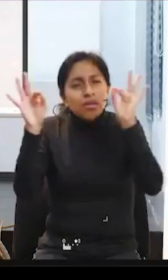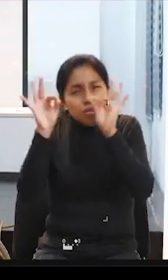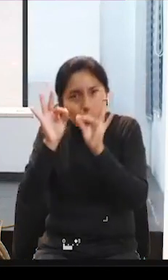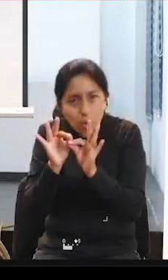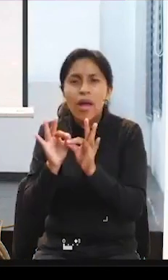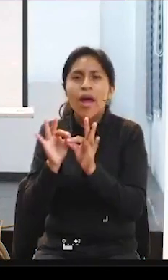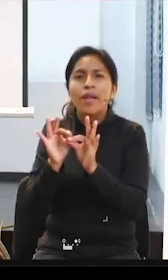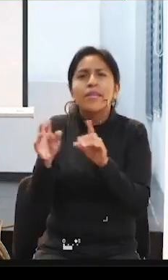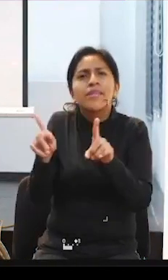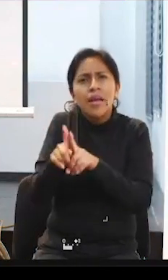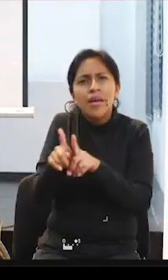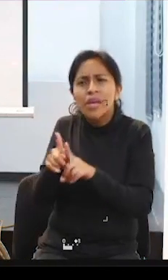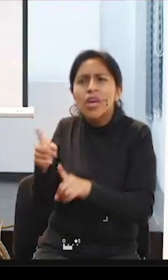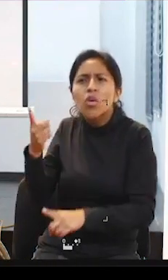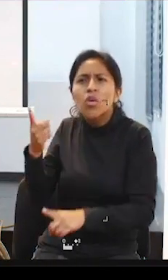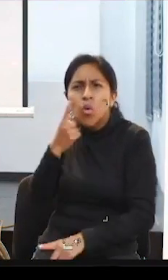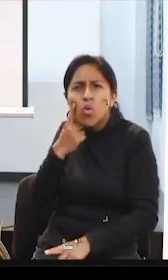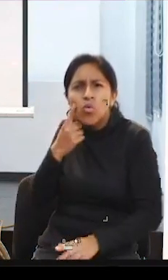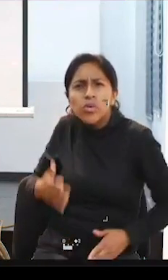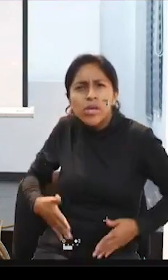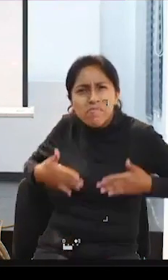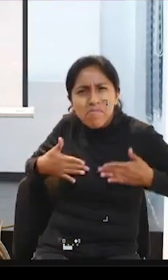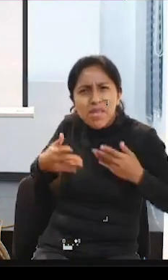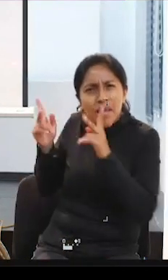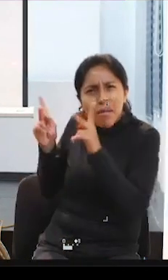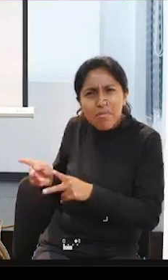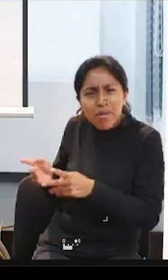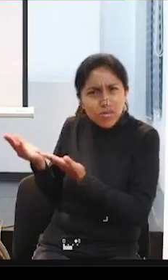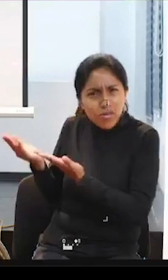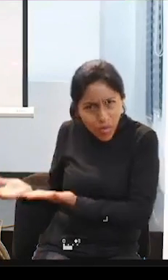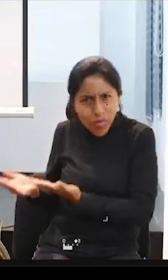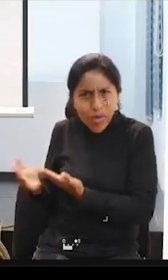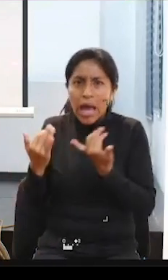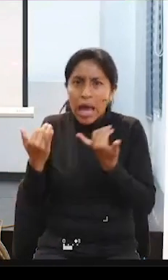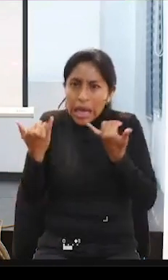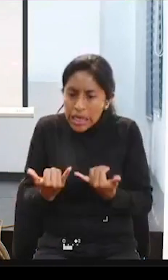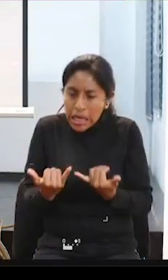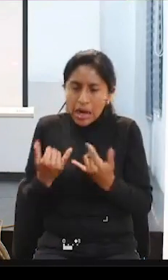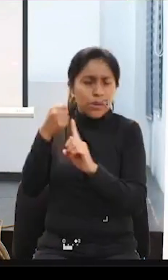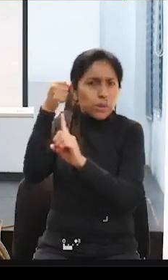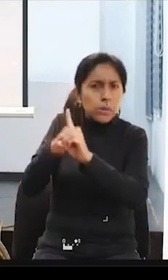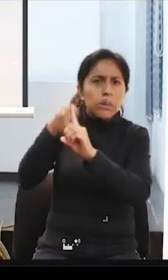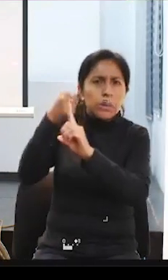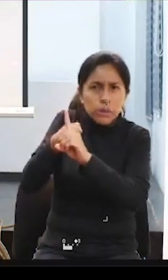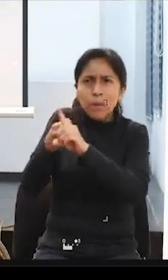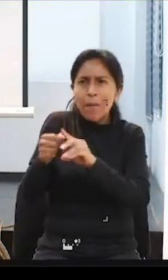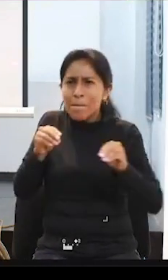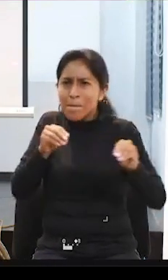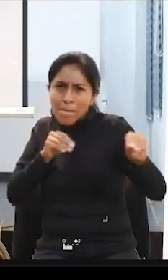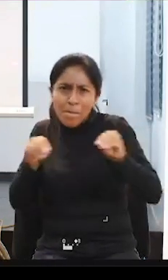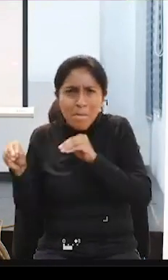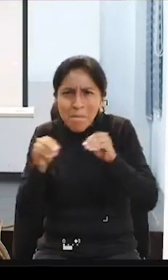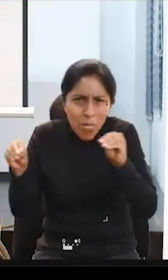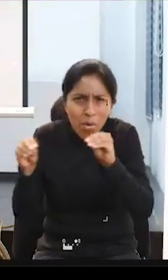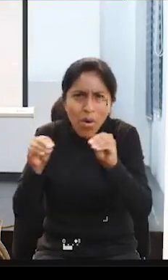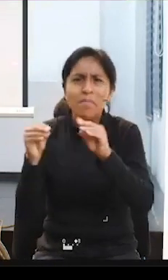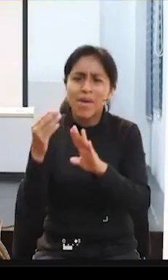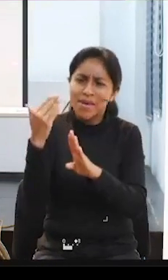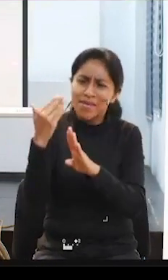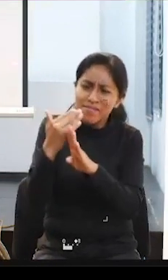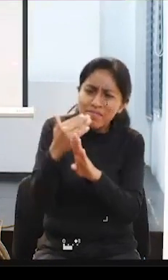sus vidas hasta llegar a ser personas que están activamente participando en la construcción